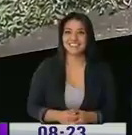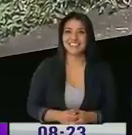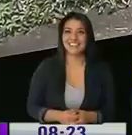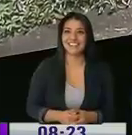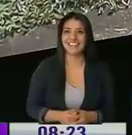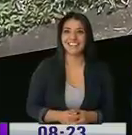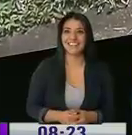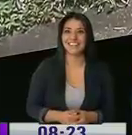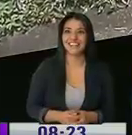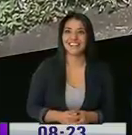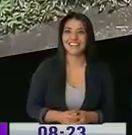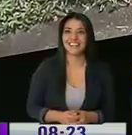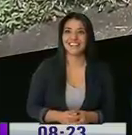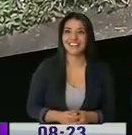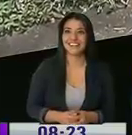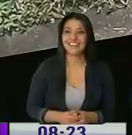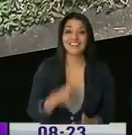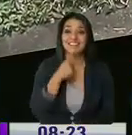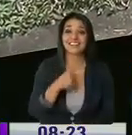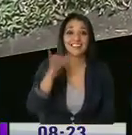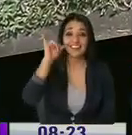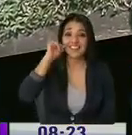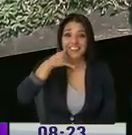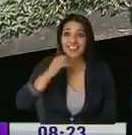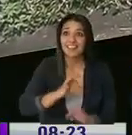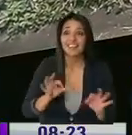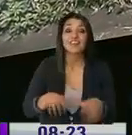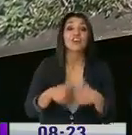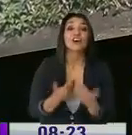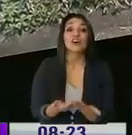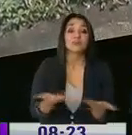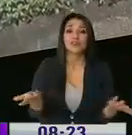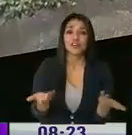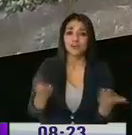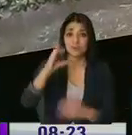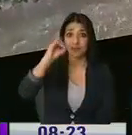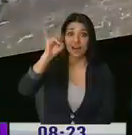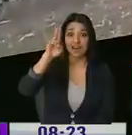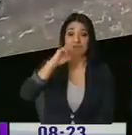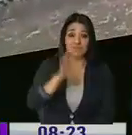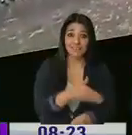Ahí le quiero ver. Dime, Robert, no te escuché. ¿Qué? ¿Cómo es el paso de calipso?